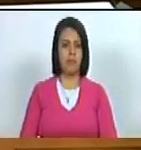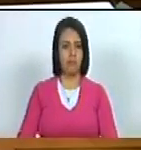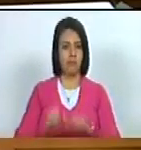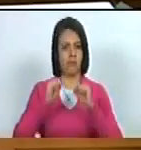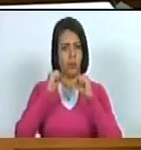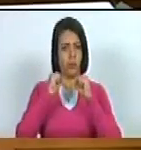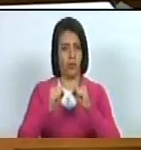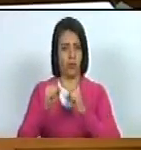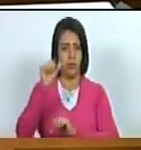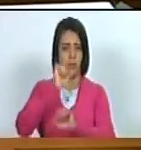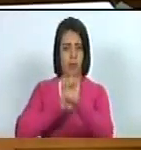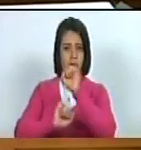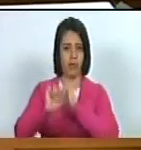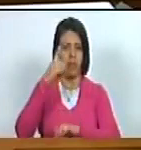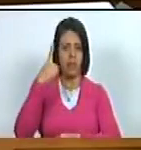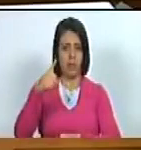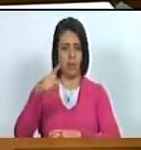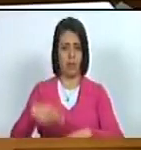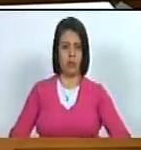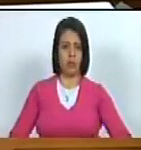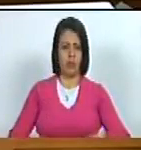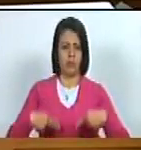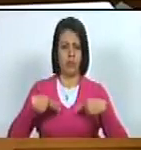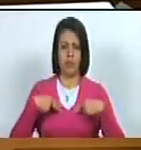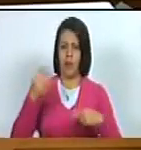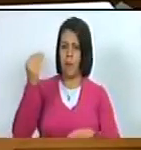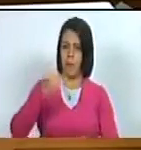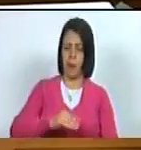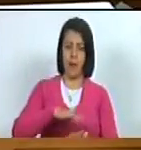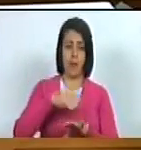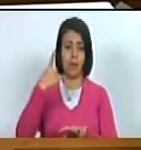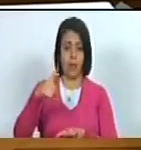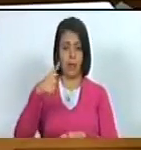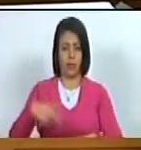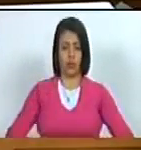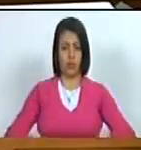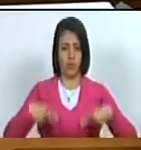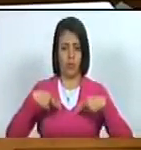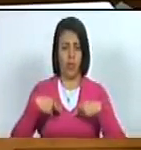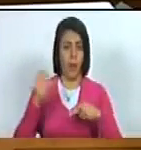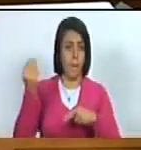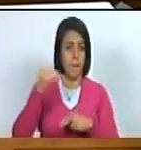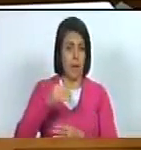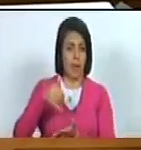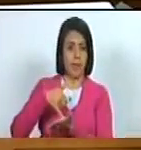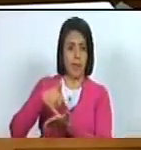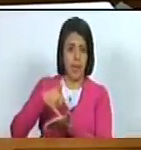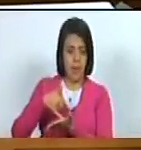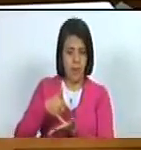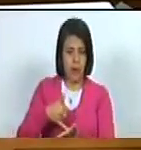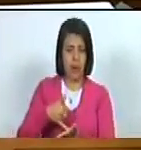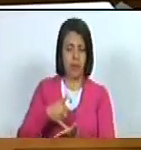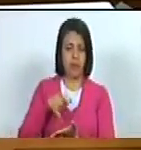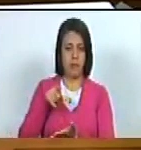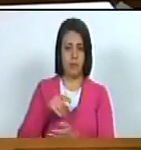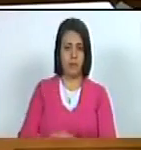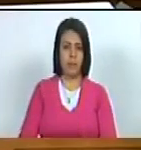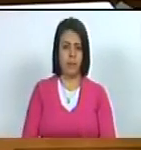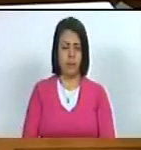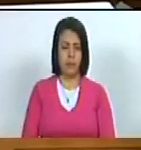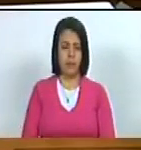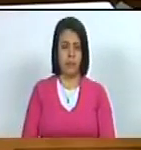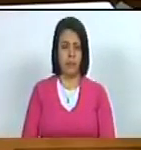edificio de defensa de los derechos humanos y sobre todo de los derechos humanos de las más vulnerables y de los más vulnerables